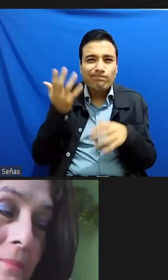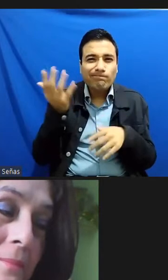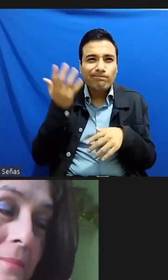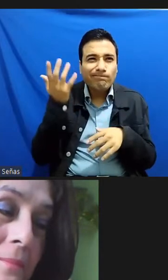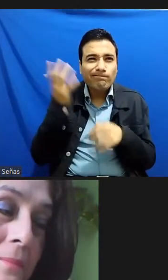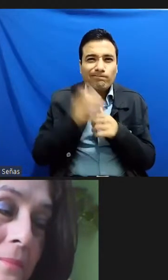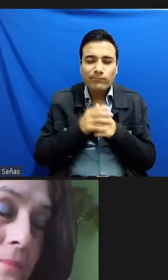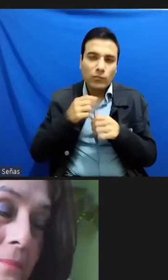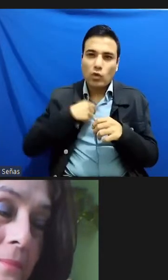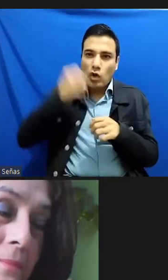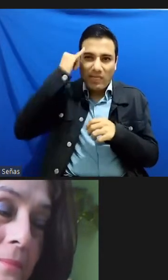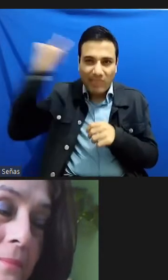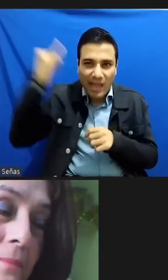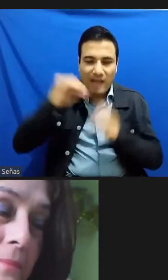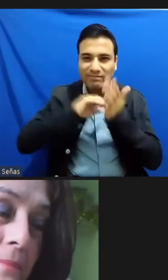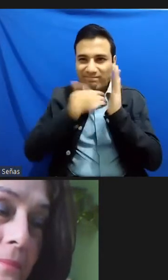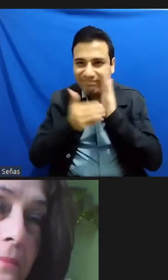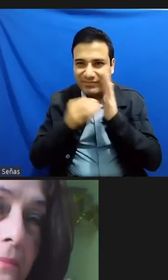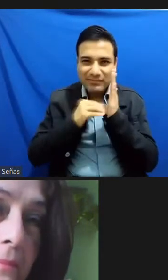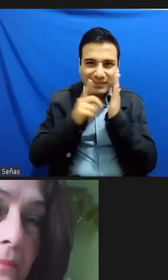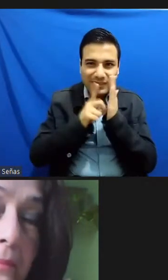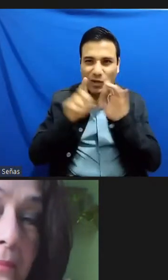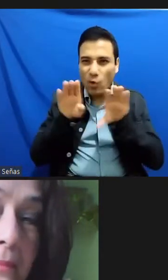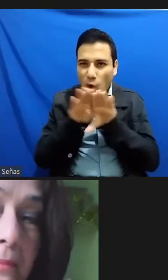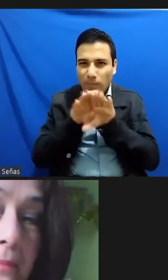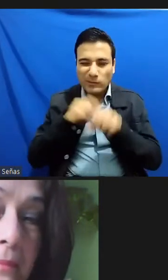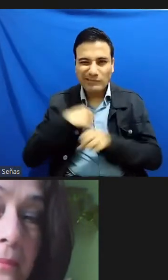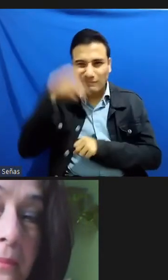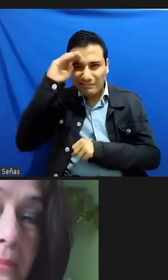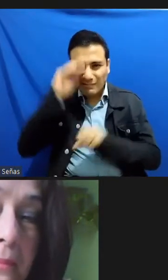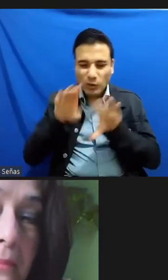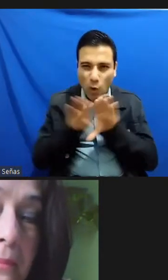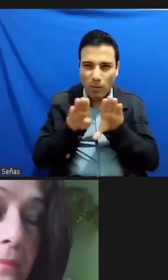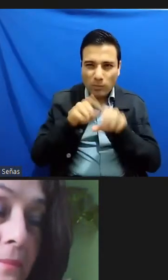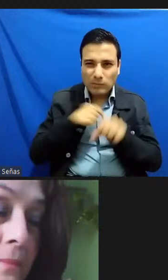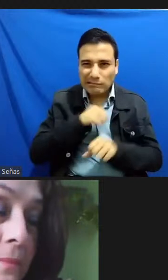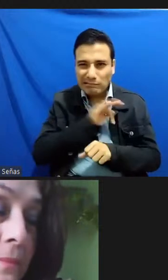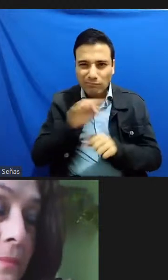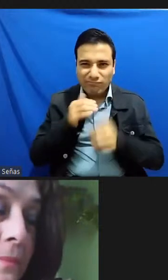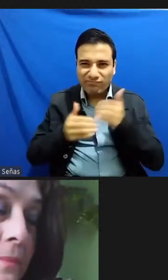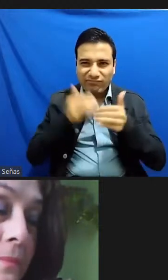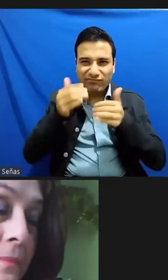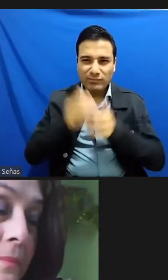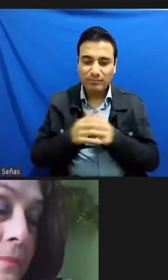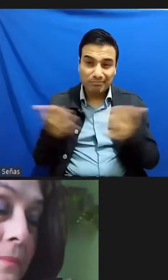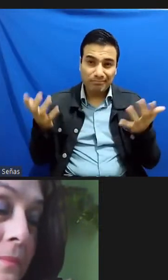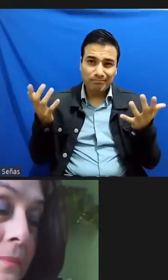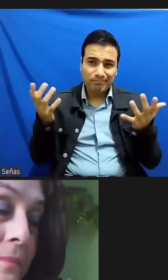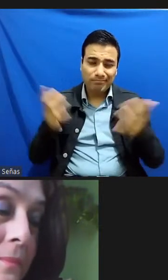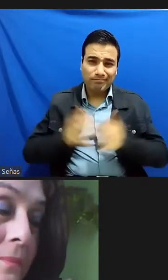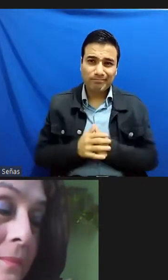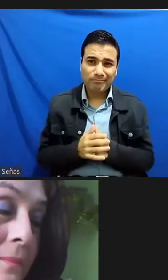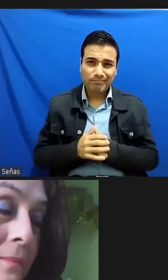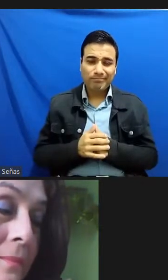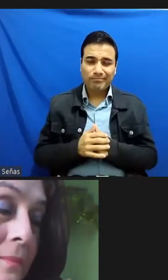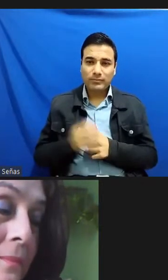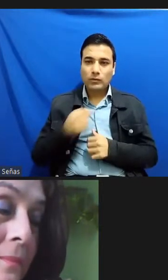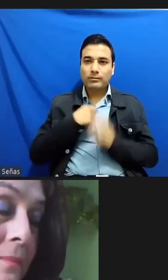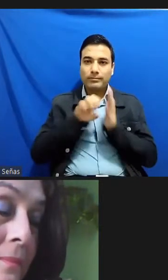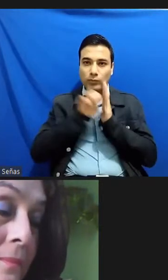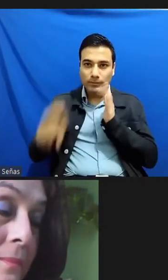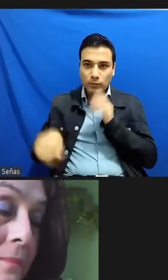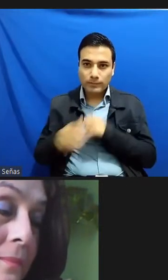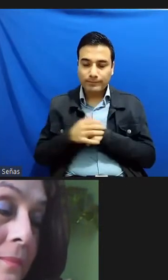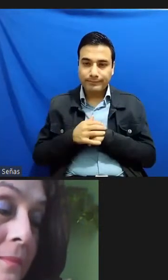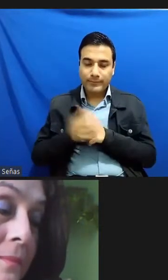estrategias ¿no? las estrategias del débil por decir de alguna manera ¿no? hay un ensayo muy interesante sobre Sor Juana que también era